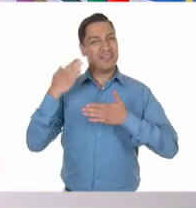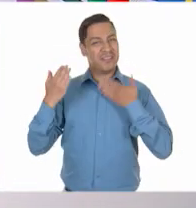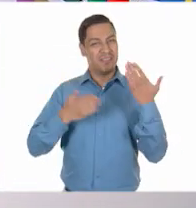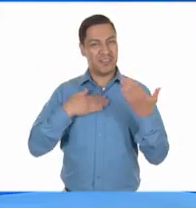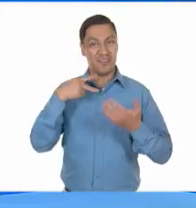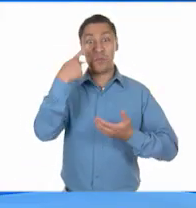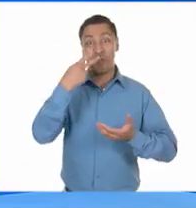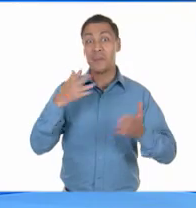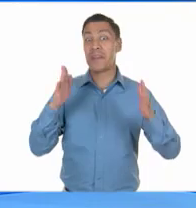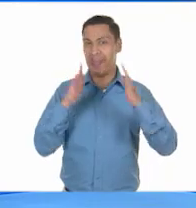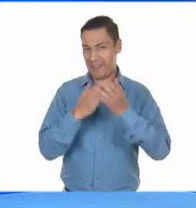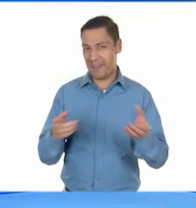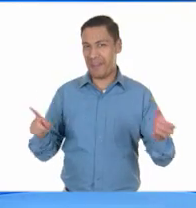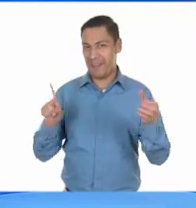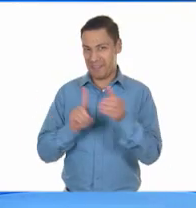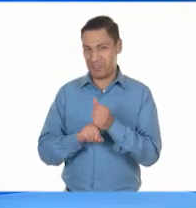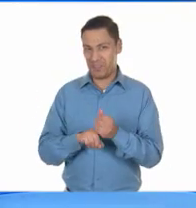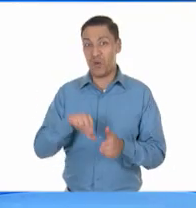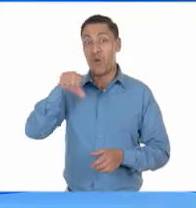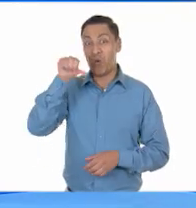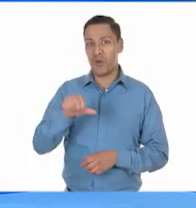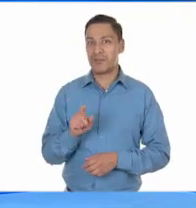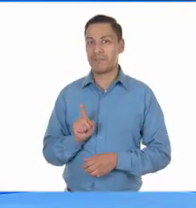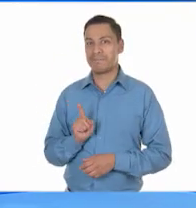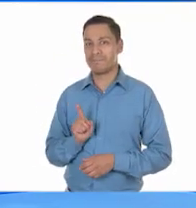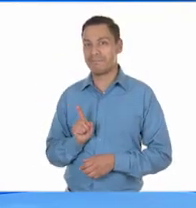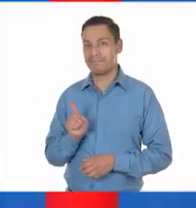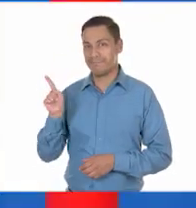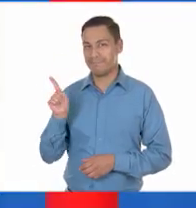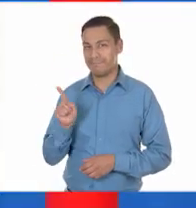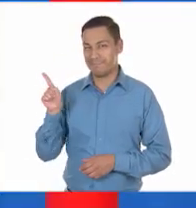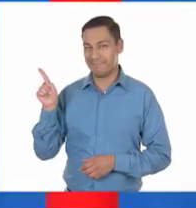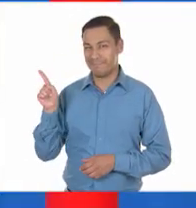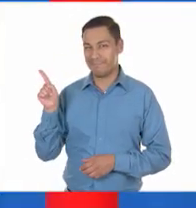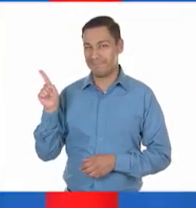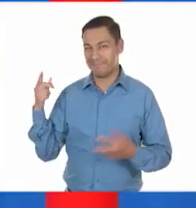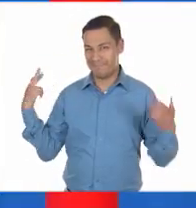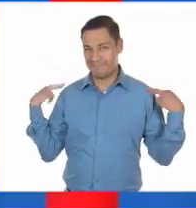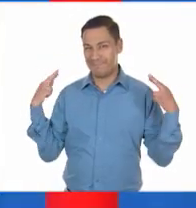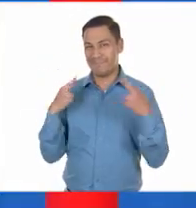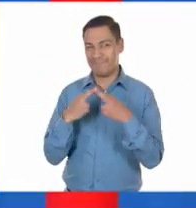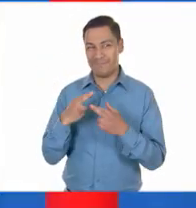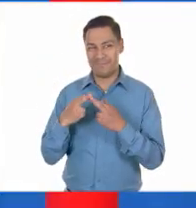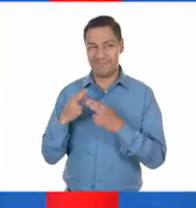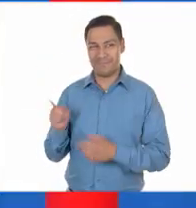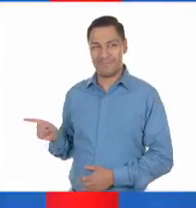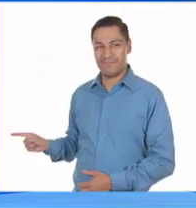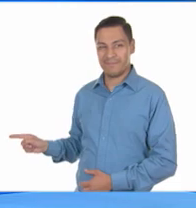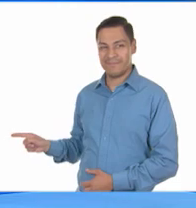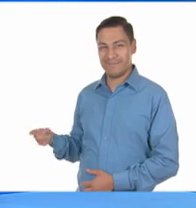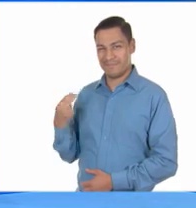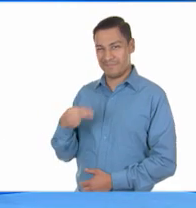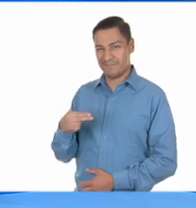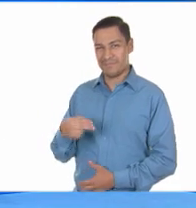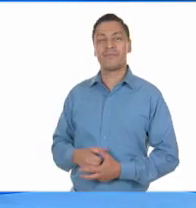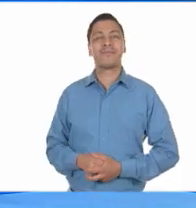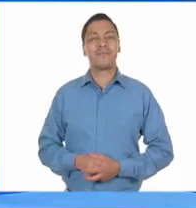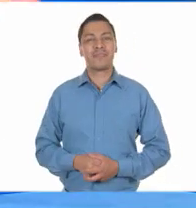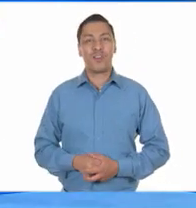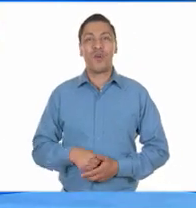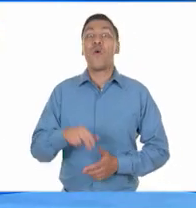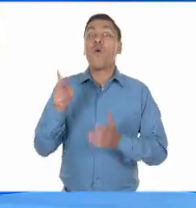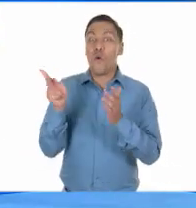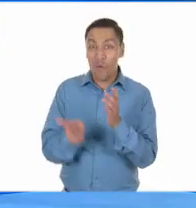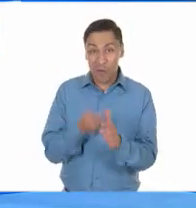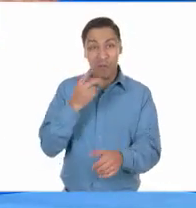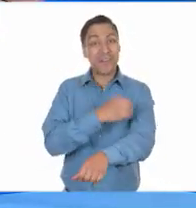hogares. El día de hoy nos acompaña la maestra Cecilia Vargas, a quien le doy la más cordial de las bienvenidas. Y recibimos a una